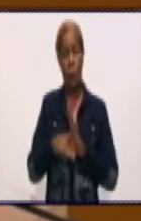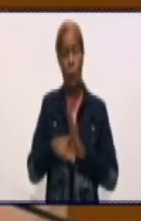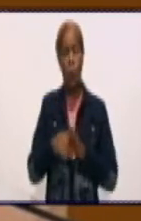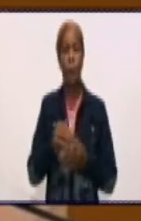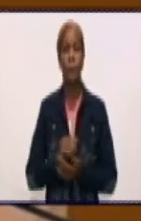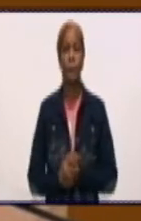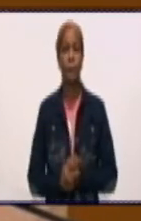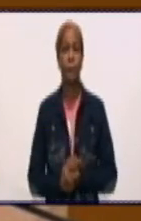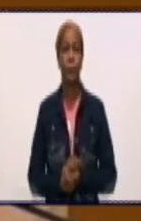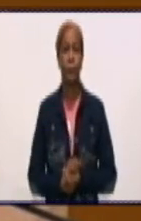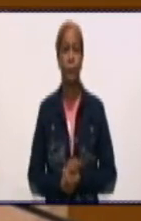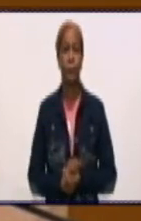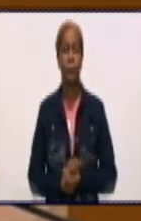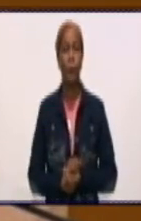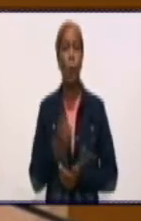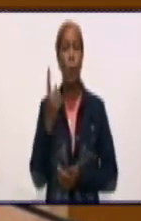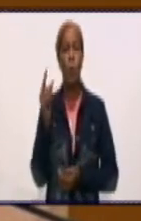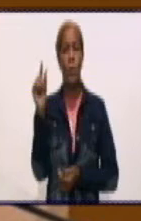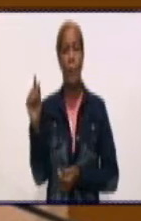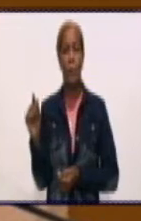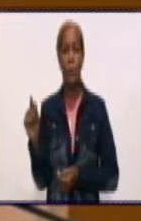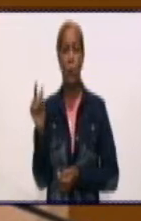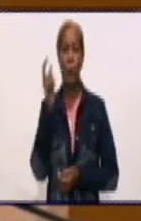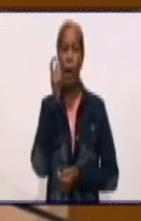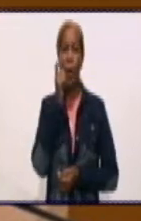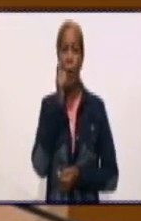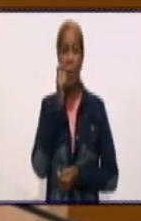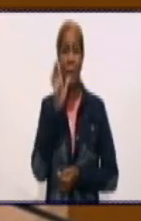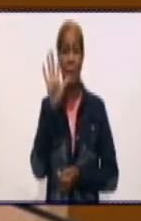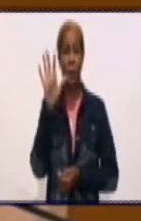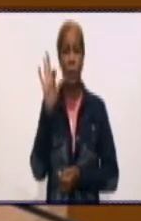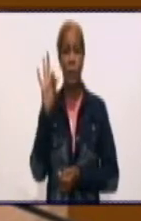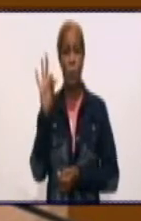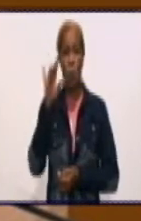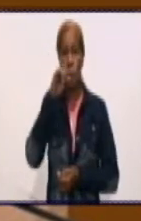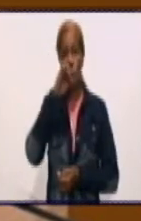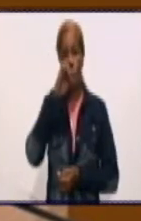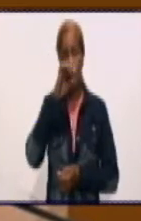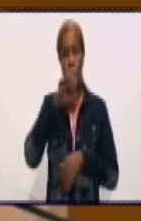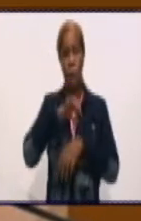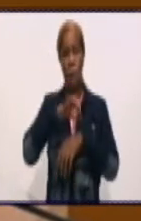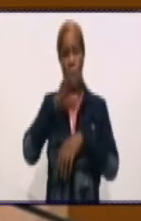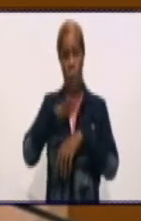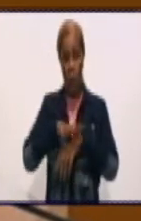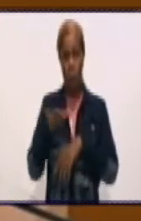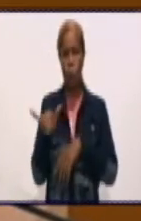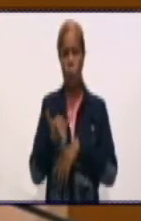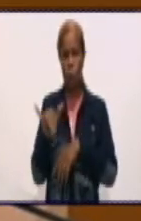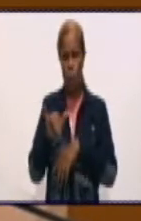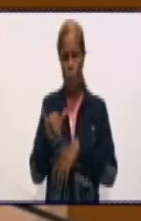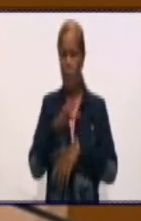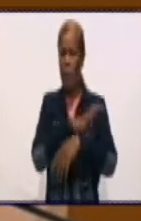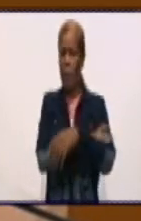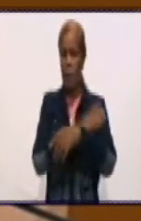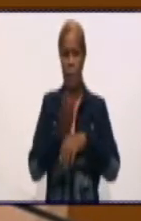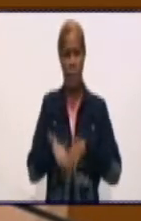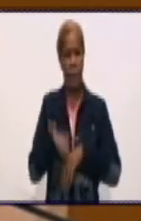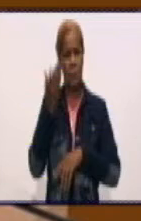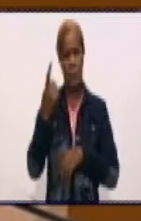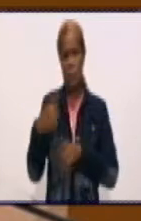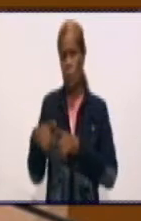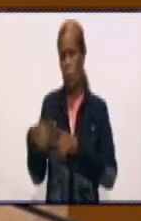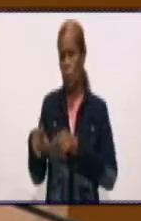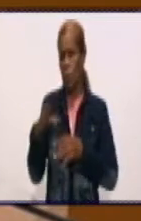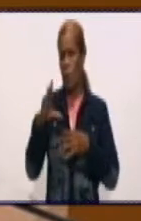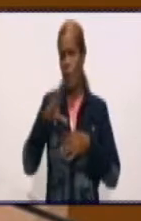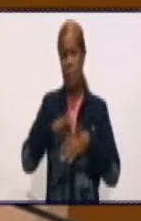en transmisión. Un paciente masculino de 58 años de edad de Río Cauto, también hipertenso y también procede de un área de